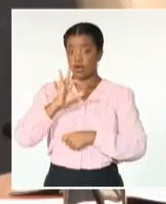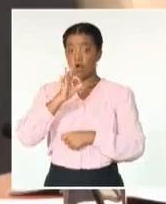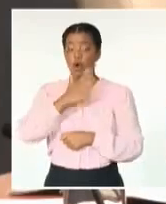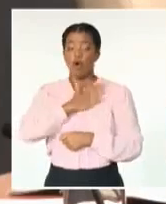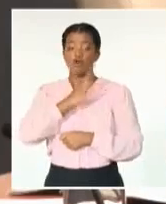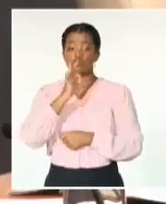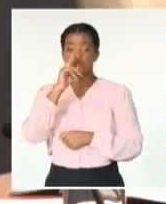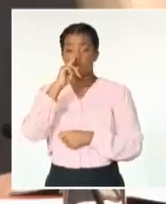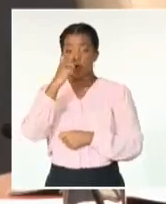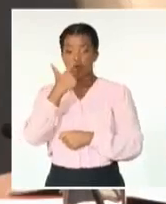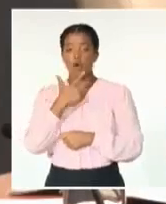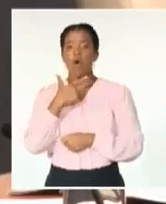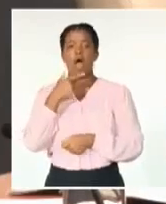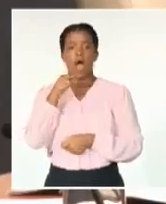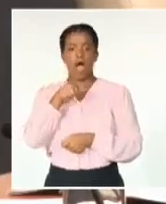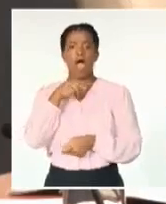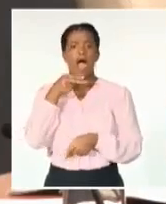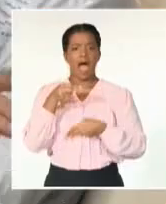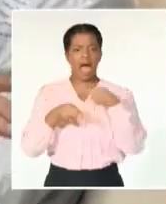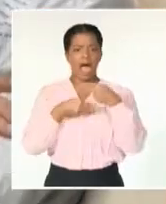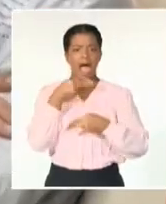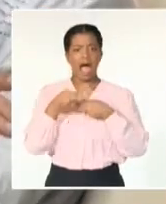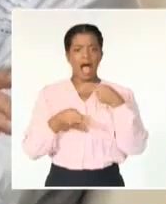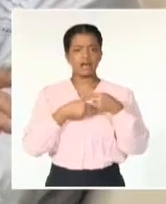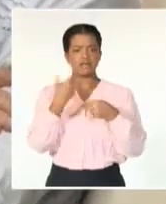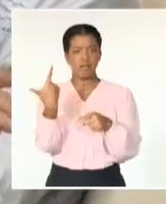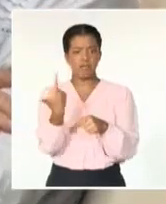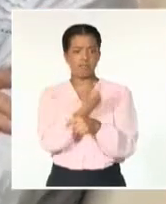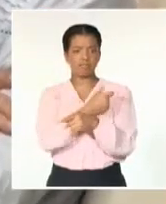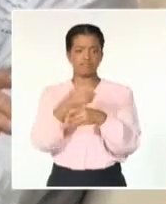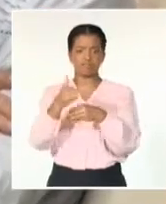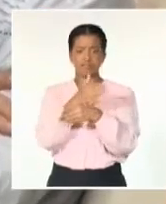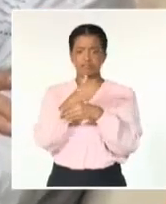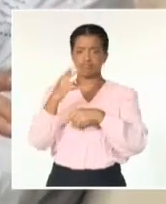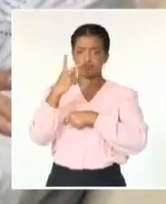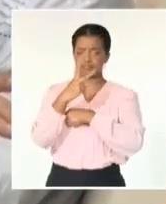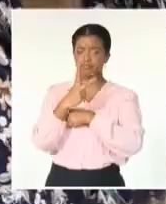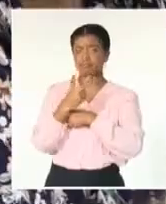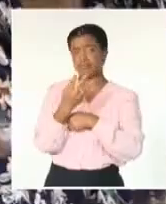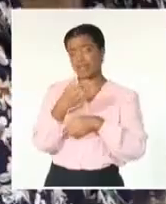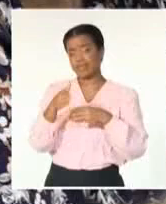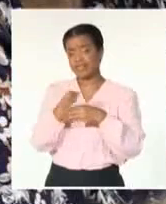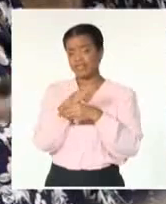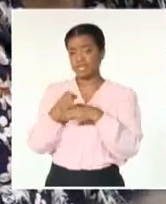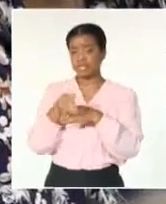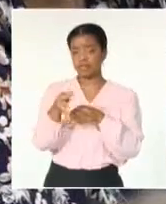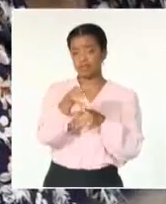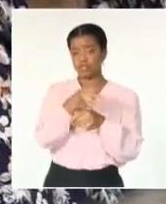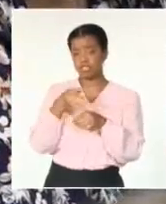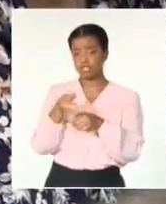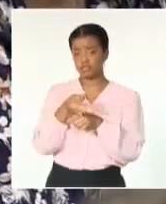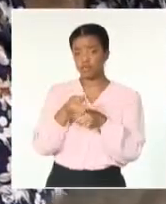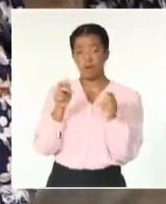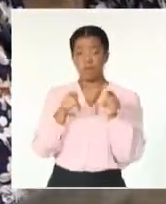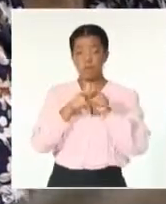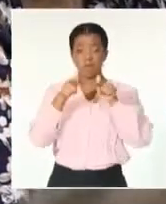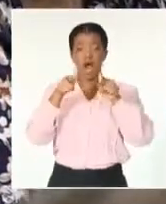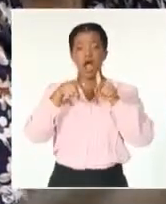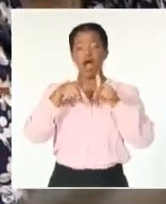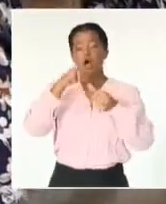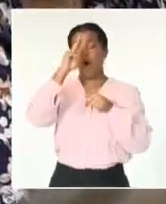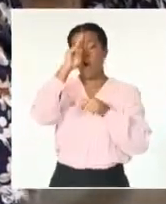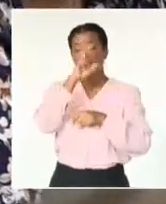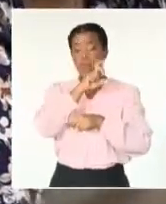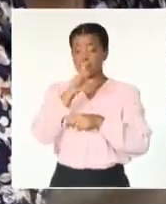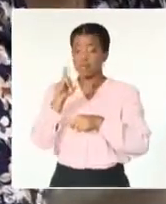instalados, aún insuficientes para la alta demanda. La mayoría se encuentra en hospitales, aunque la intención, insisten los